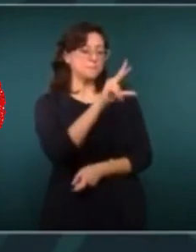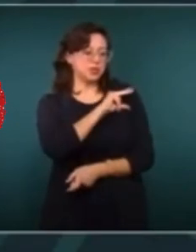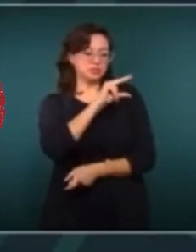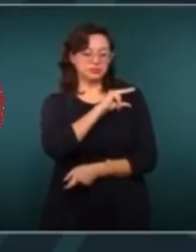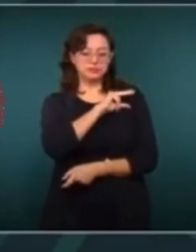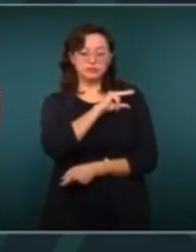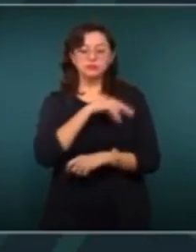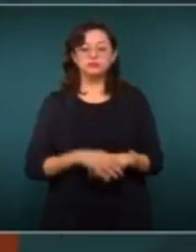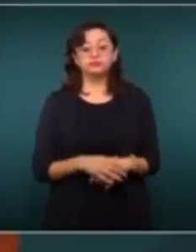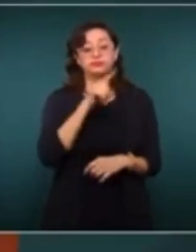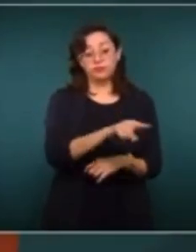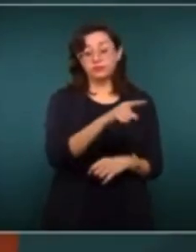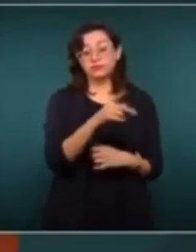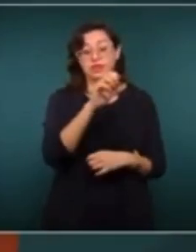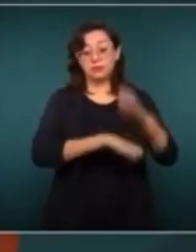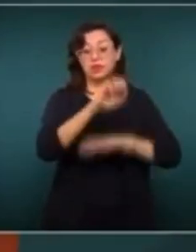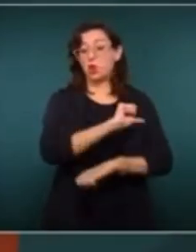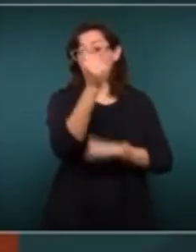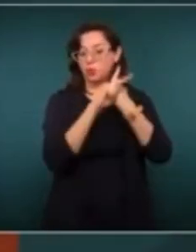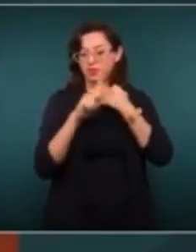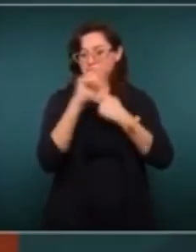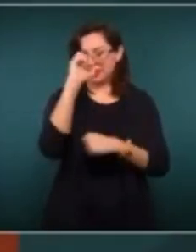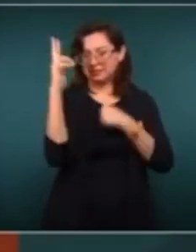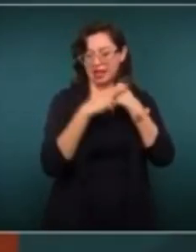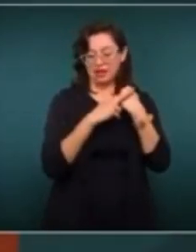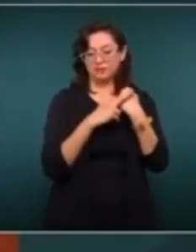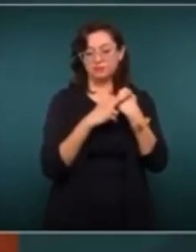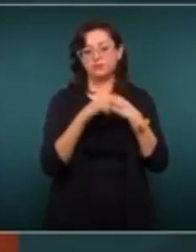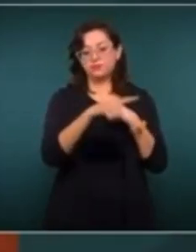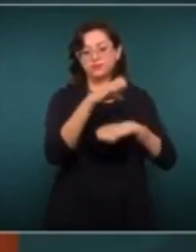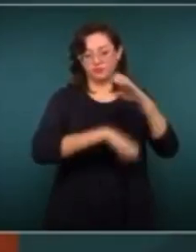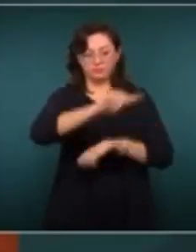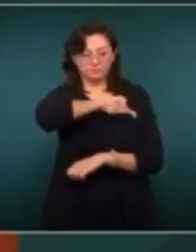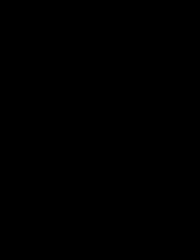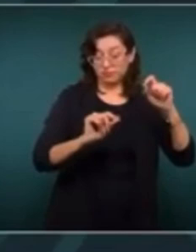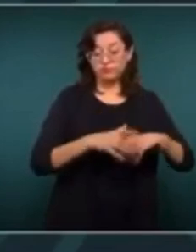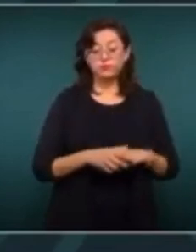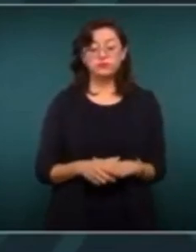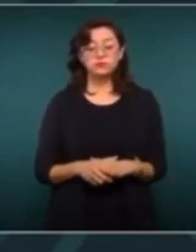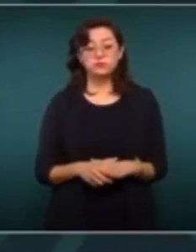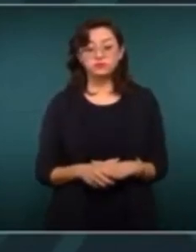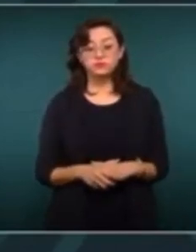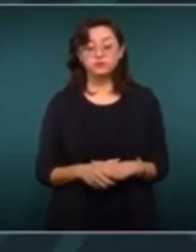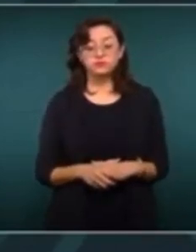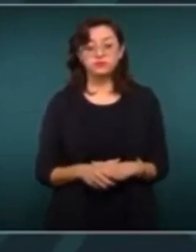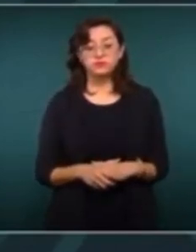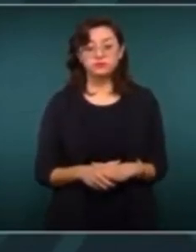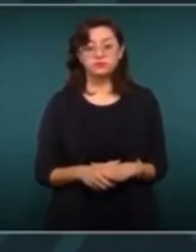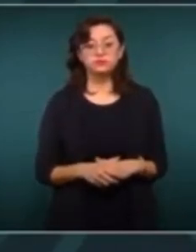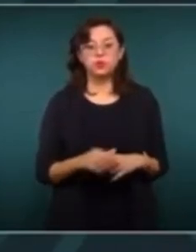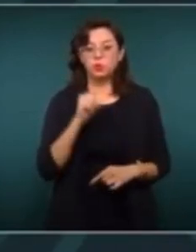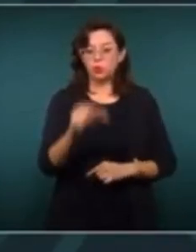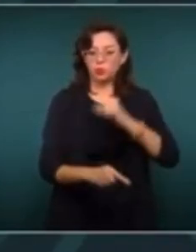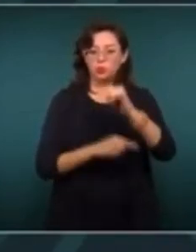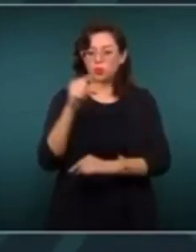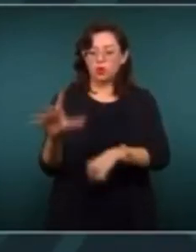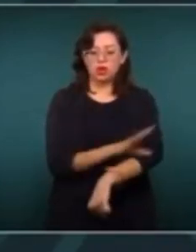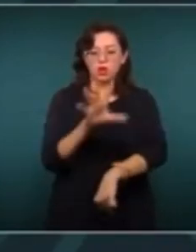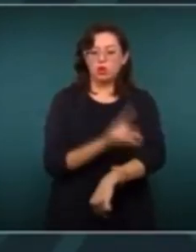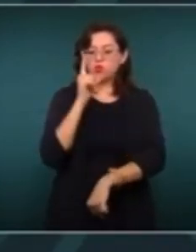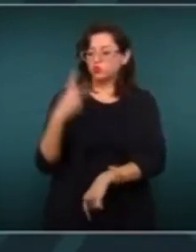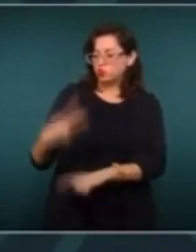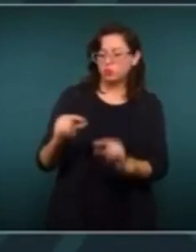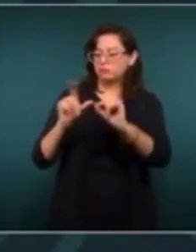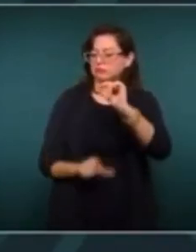particulares, sobre todo a las empresas extranjeras y en especial a las españolas. Para llevar a cabo esta privatización de la industria